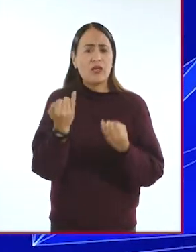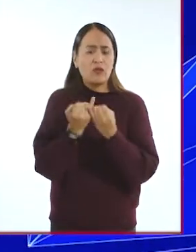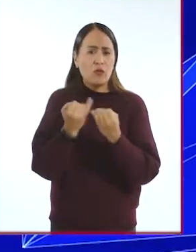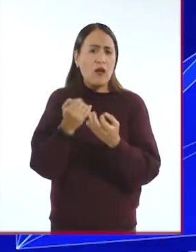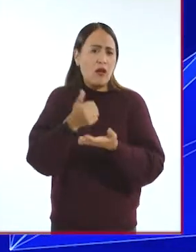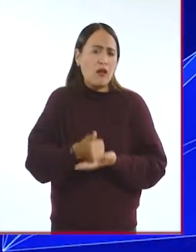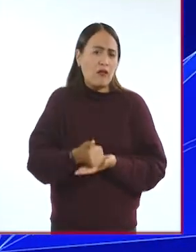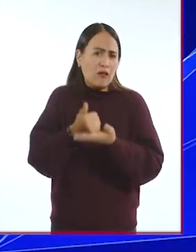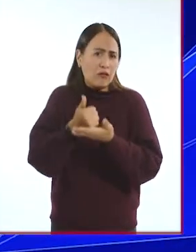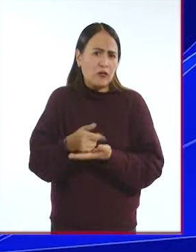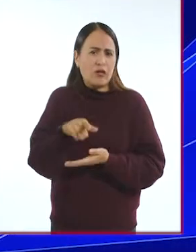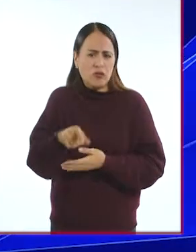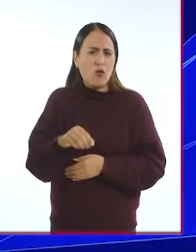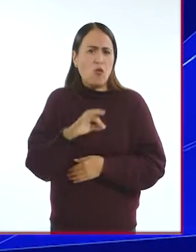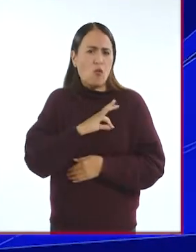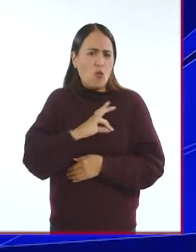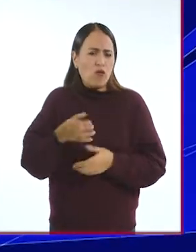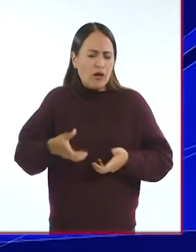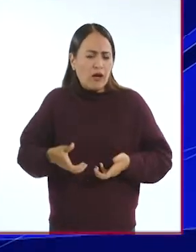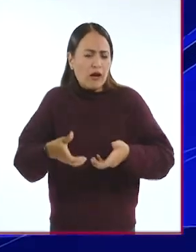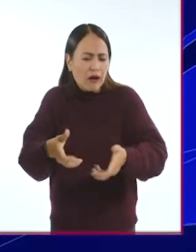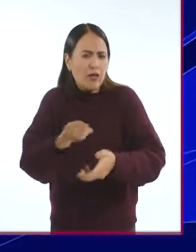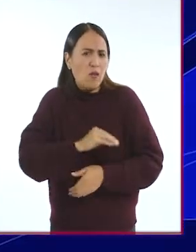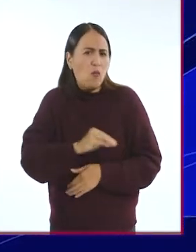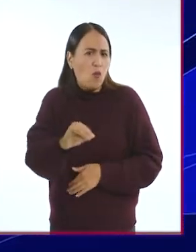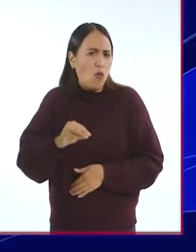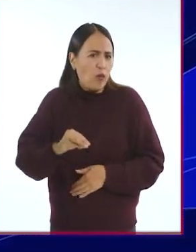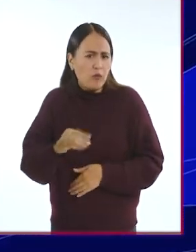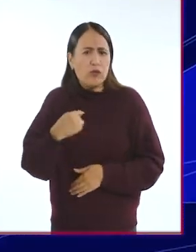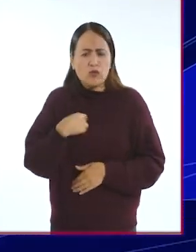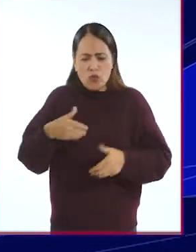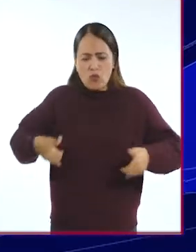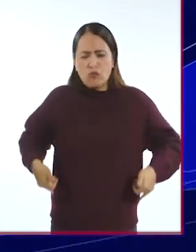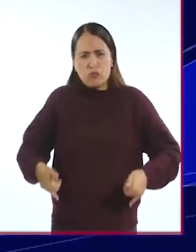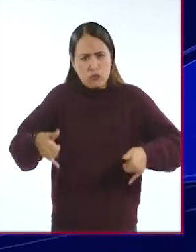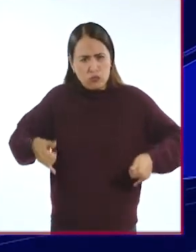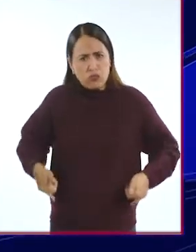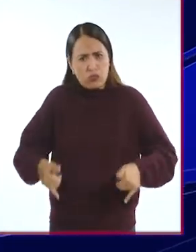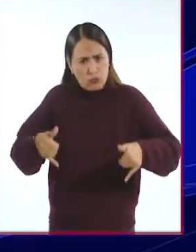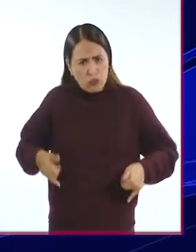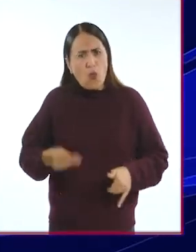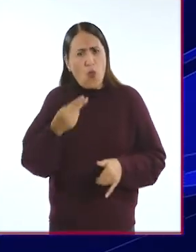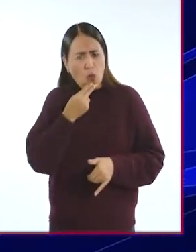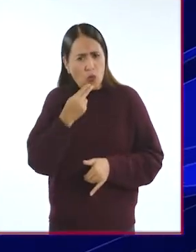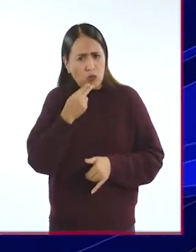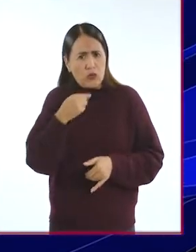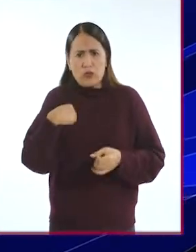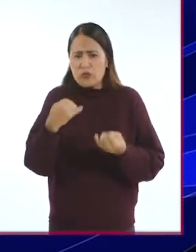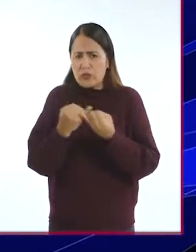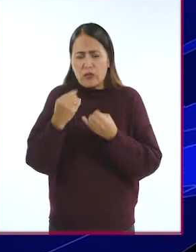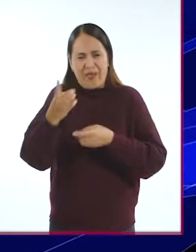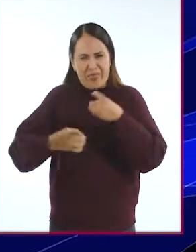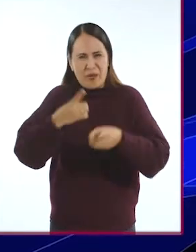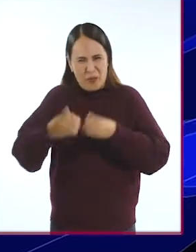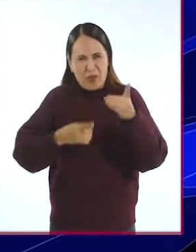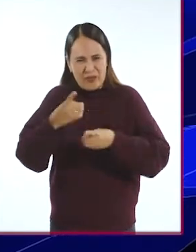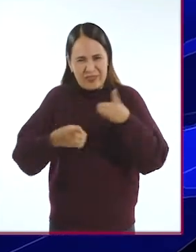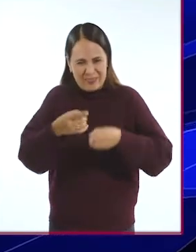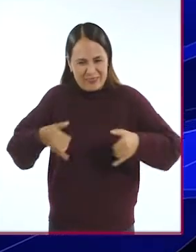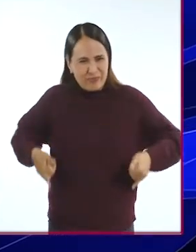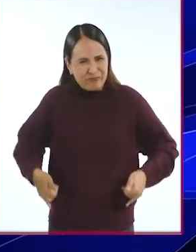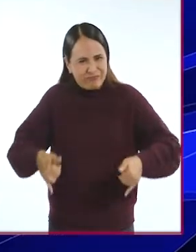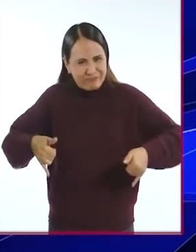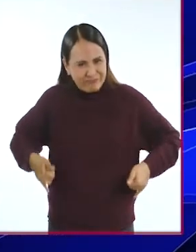exterior. Es decir, moverme en la calle, etcétera. Yo uso silla de ruedas y la manejo muy bien porque también soy deportista paralímpico,